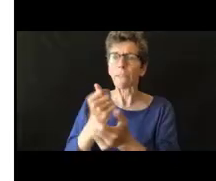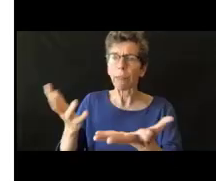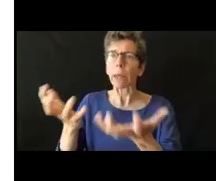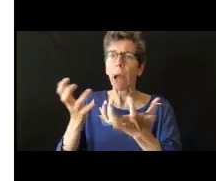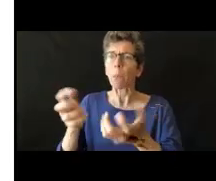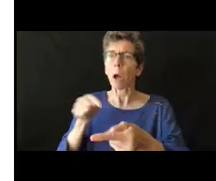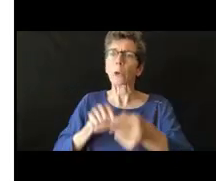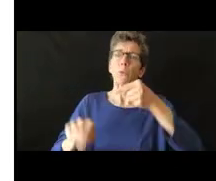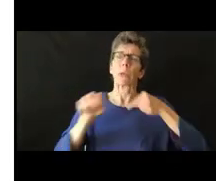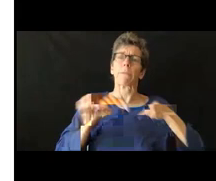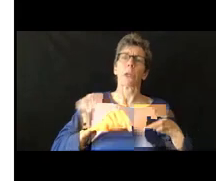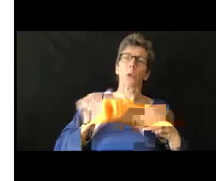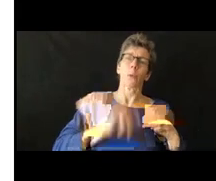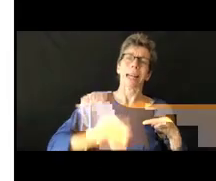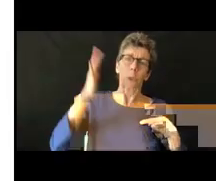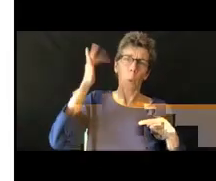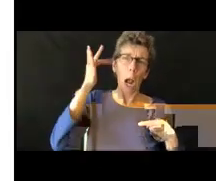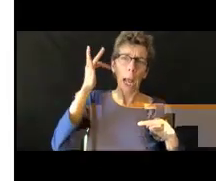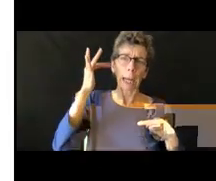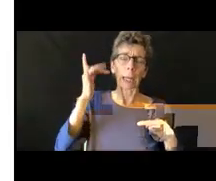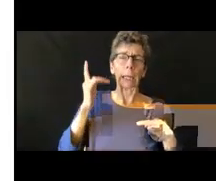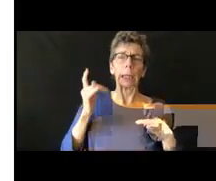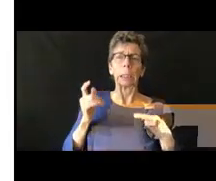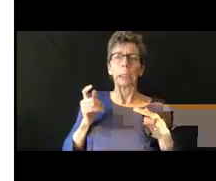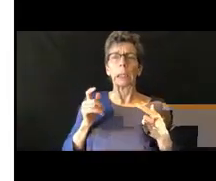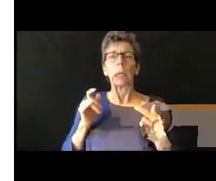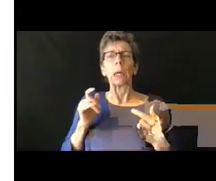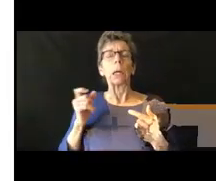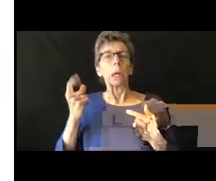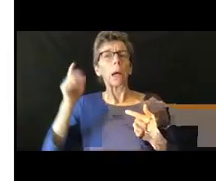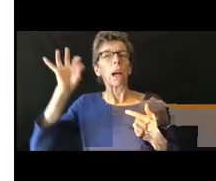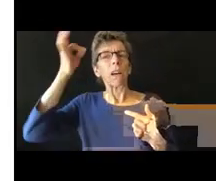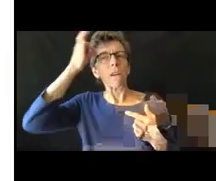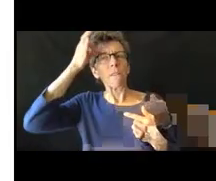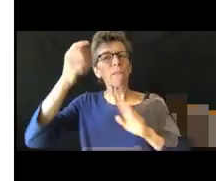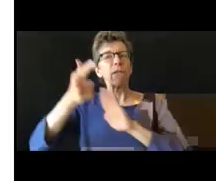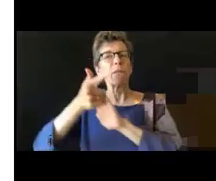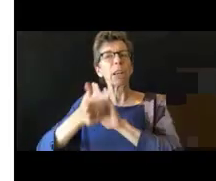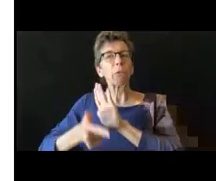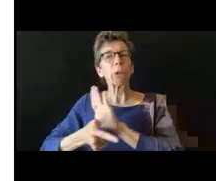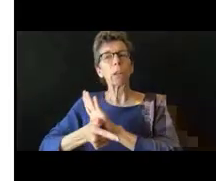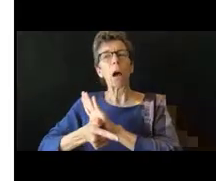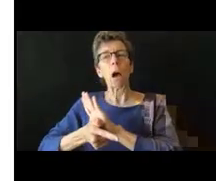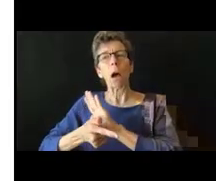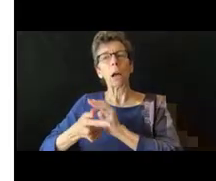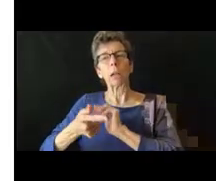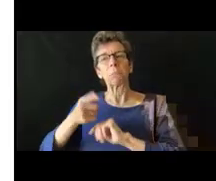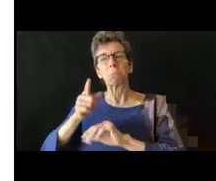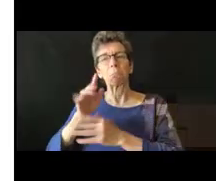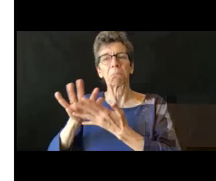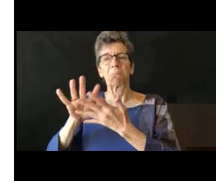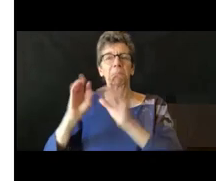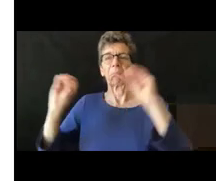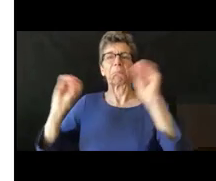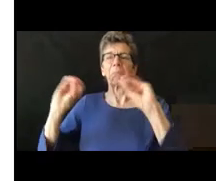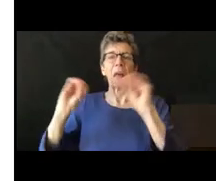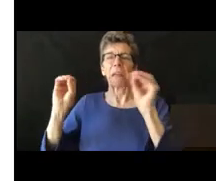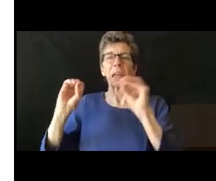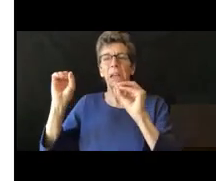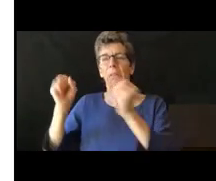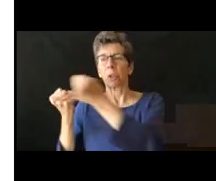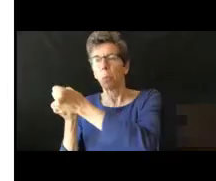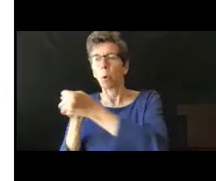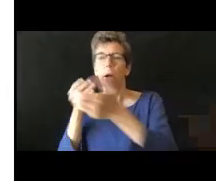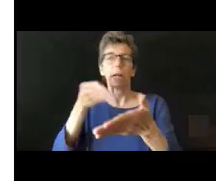repasarla más adelante entonces bajo ley federal no hay nada que diga que no pueden o pueden grabar todo depende